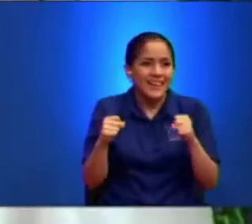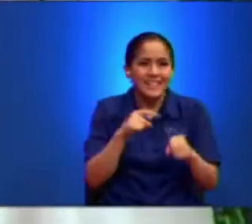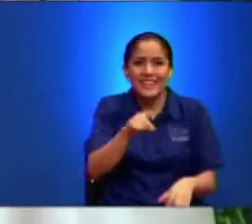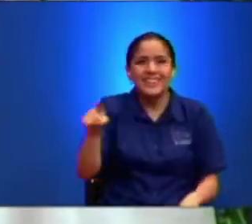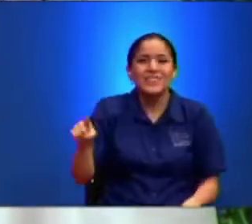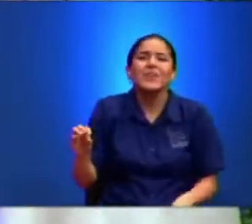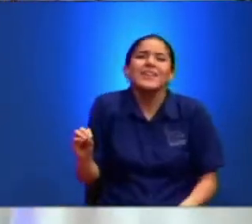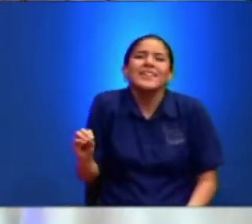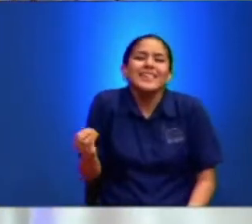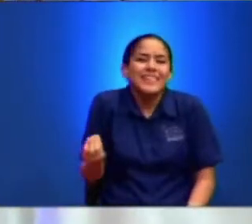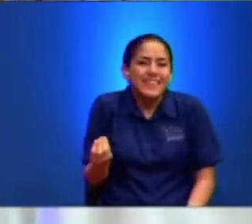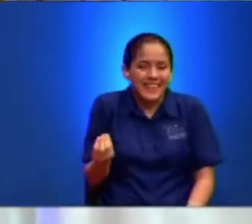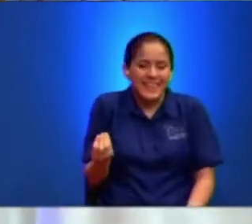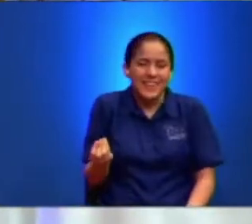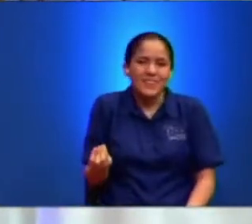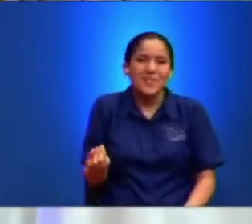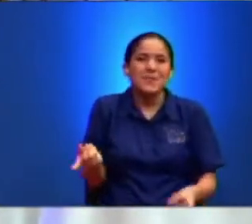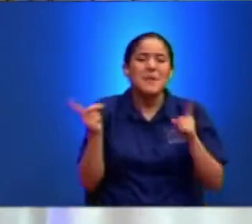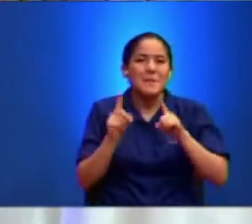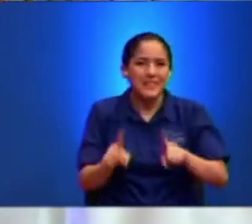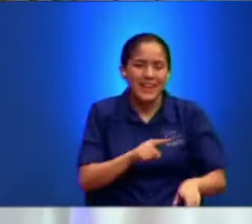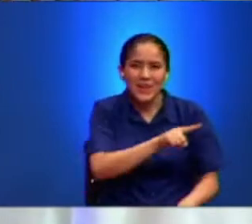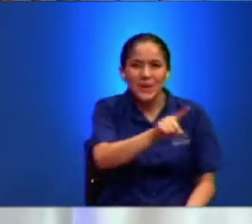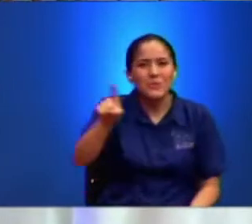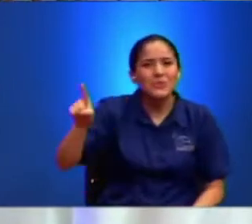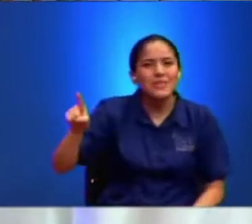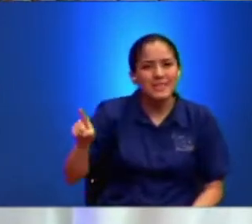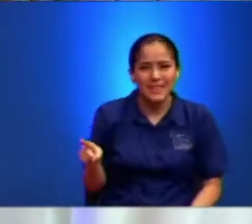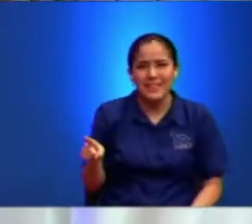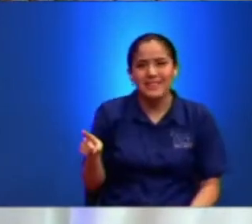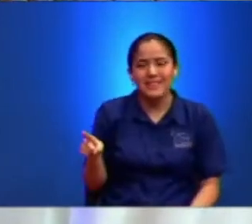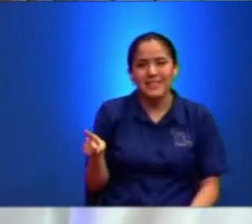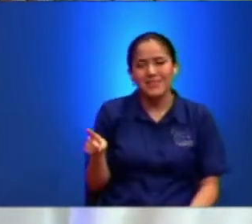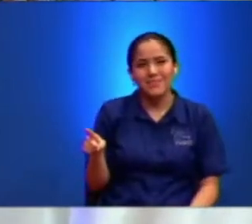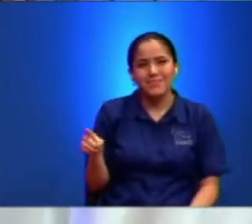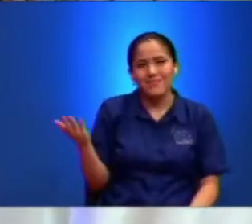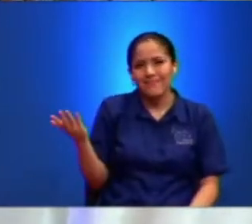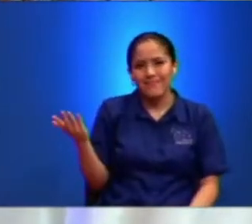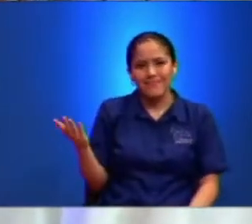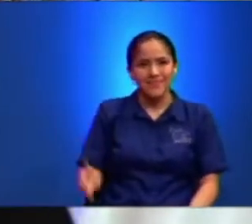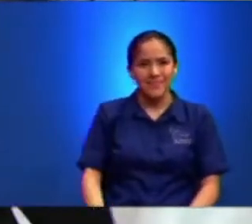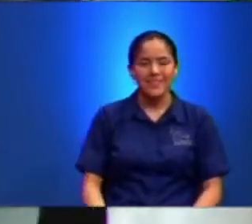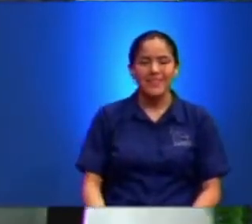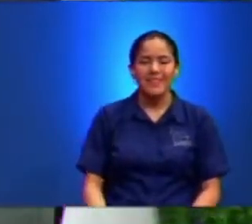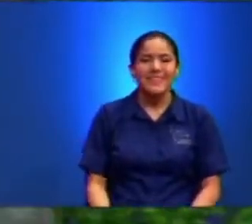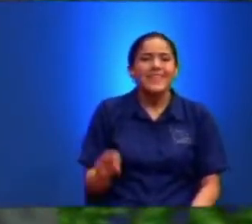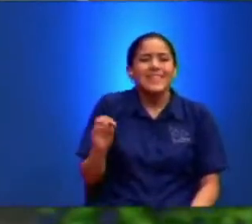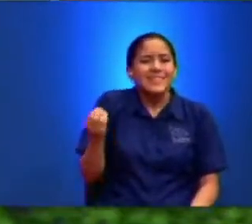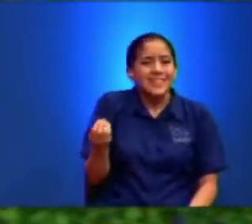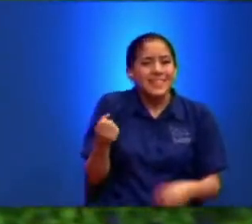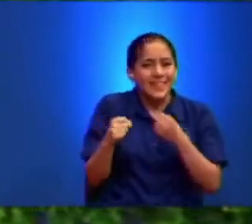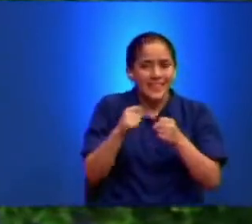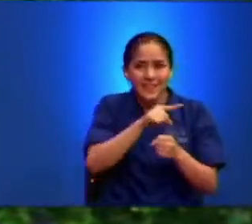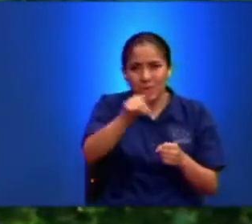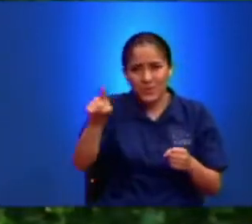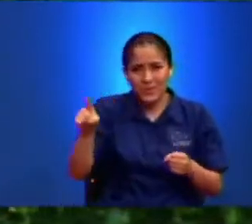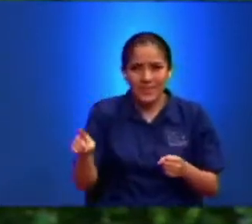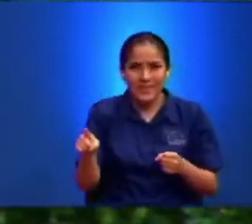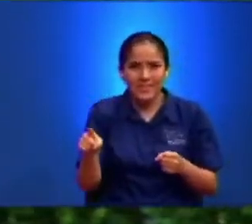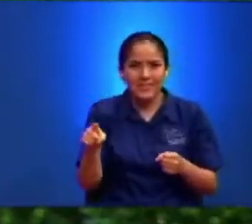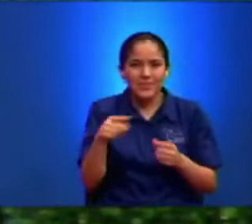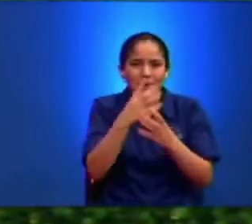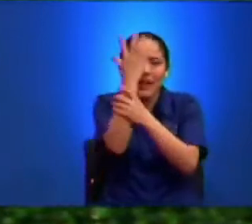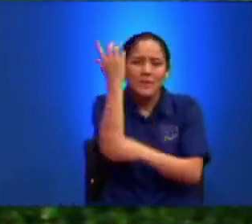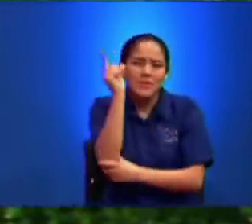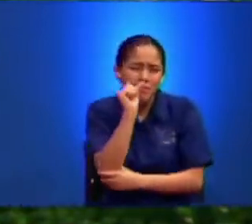Que son chiribiscos Él no dijo Chiribiscos Es de mi cosecha Ahora que son Navideños Que van a hacer De ustedes Que son chiribiscos